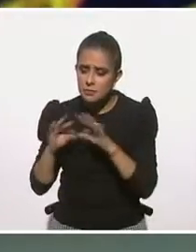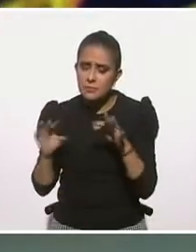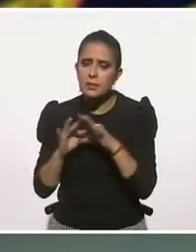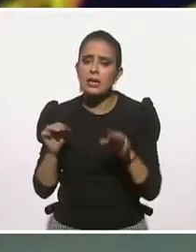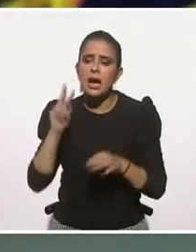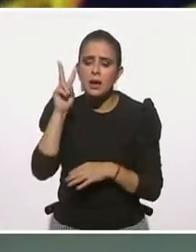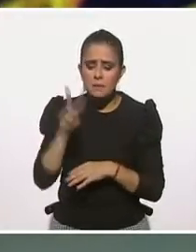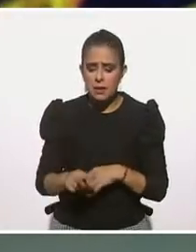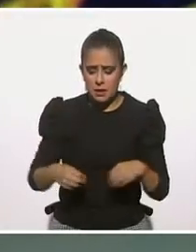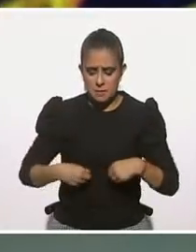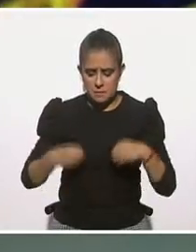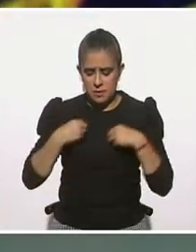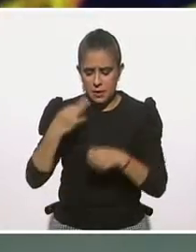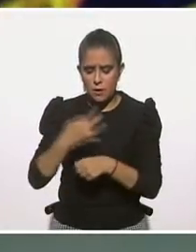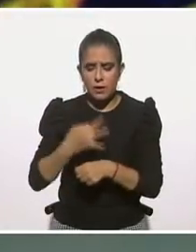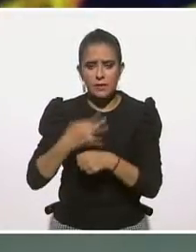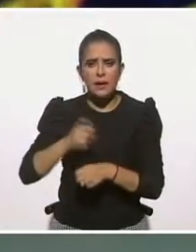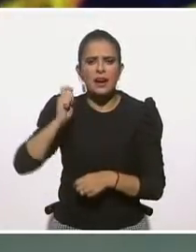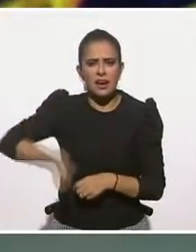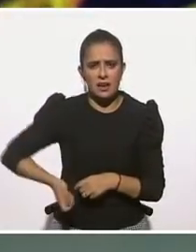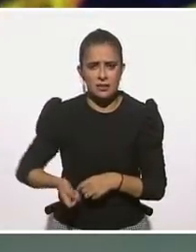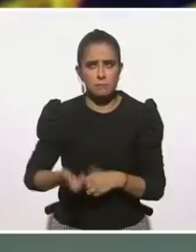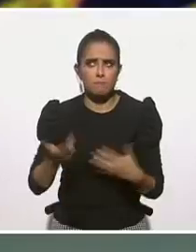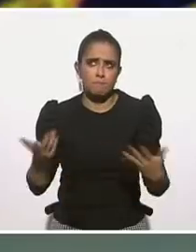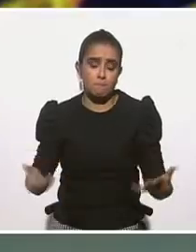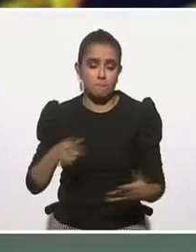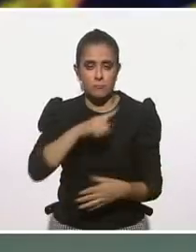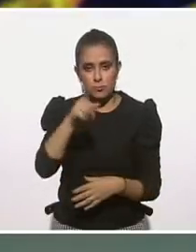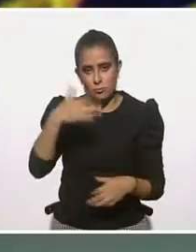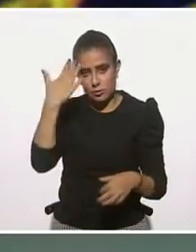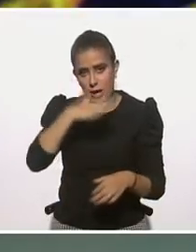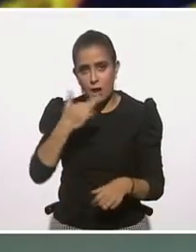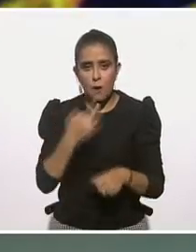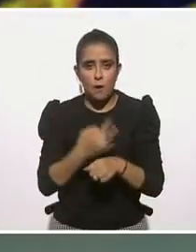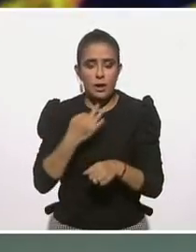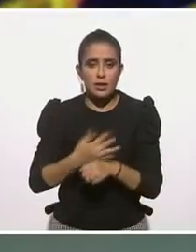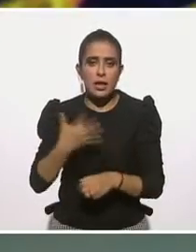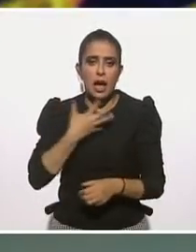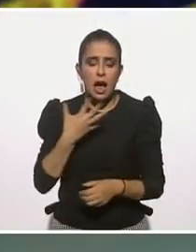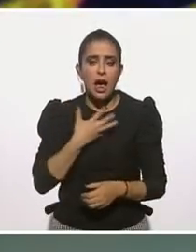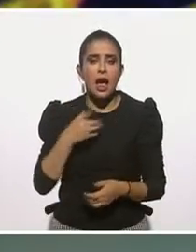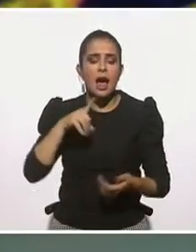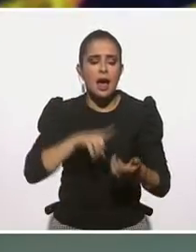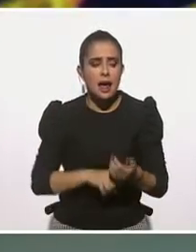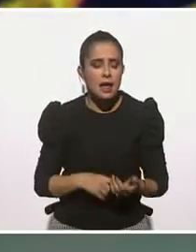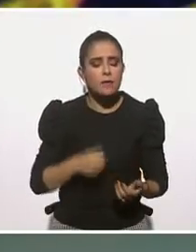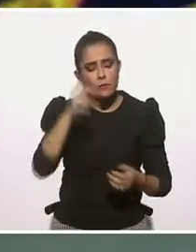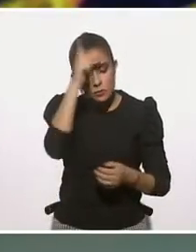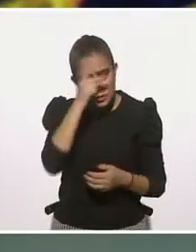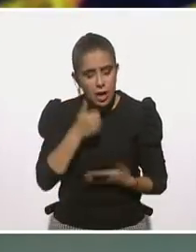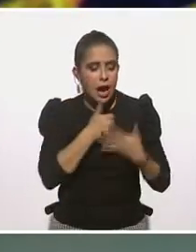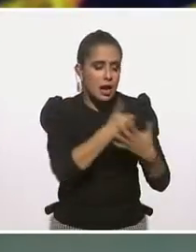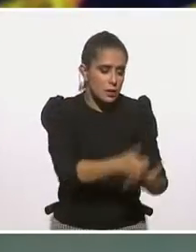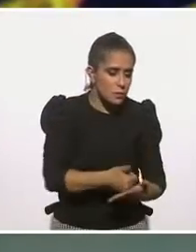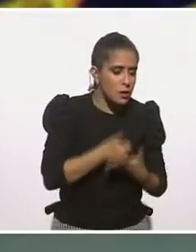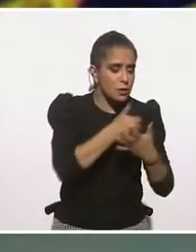realidad es que también nos enfrentamos con una barrera de a veces personas que elaboran en el tema de acompañar a otras que no forzosamente son tan profesionales en